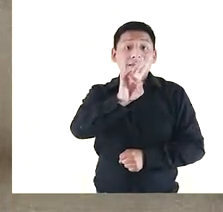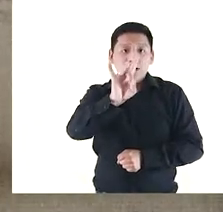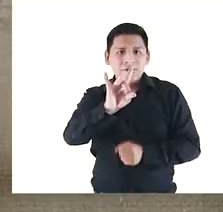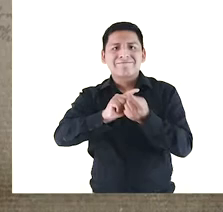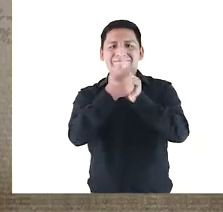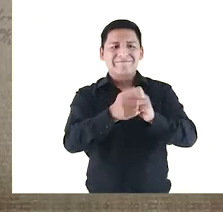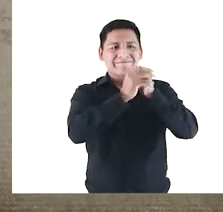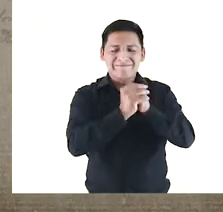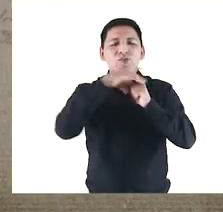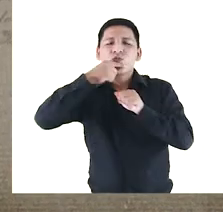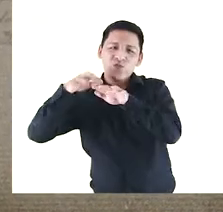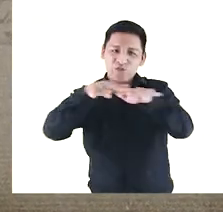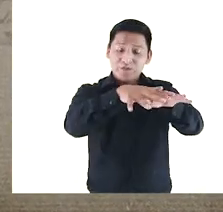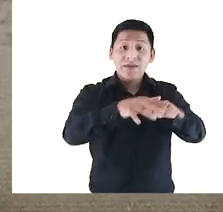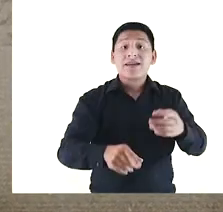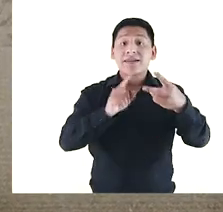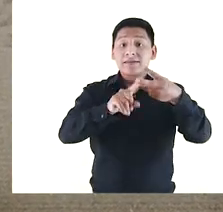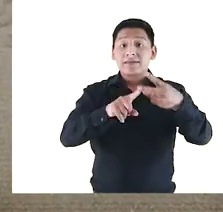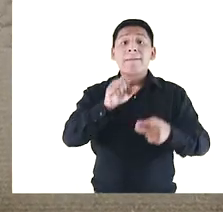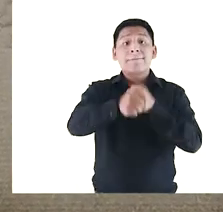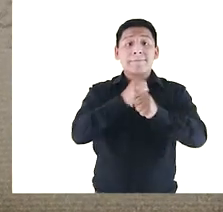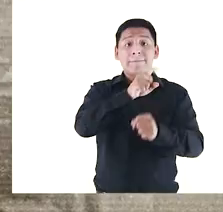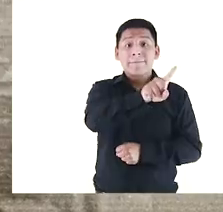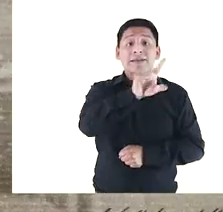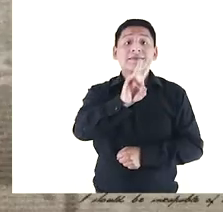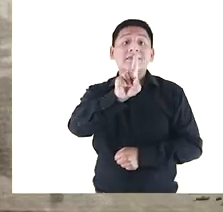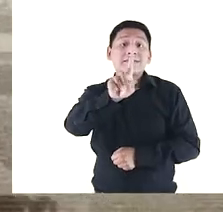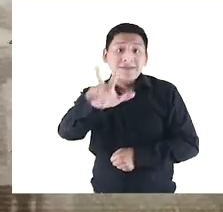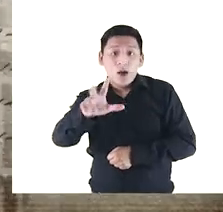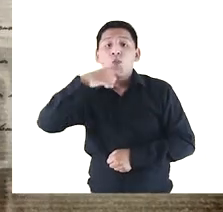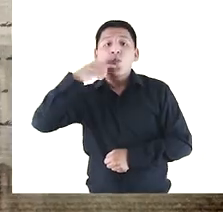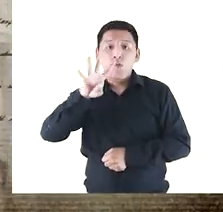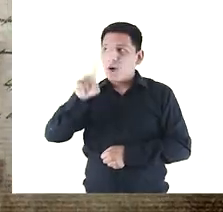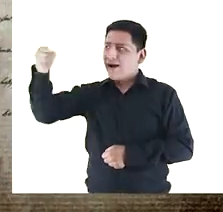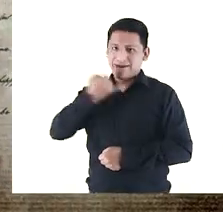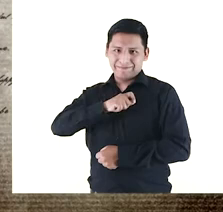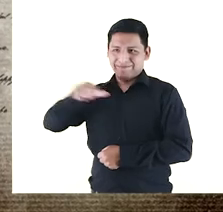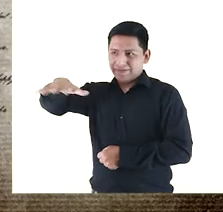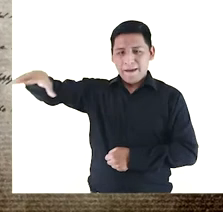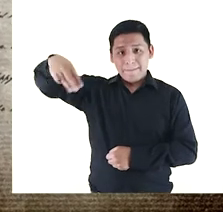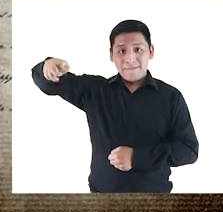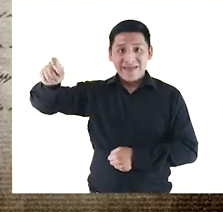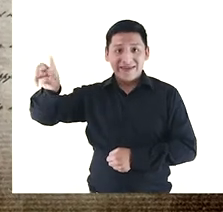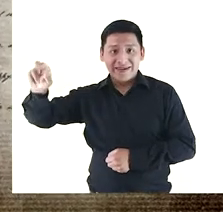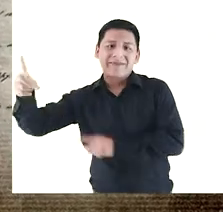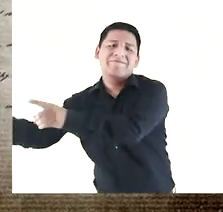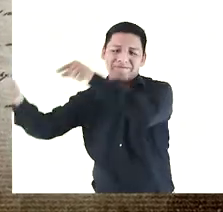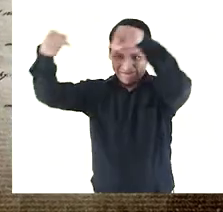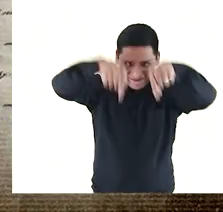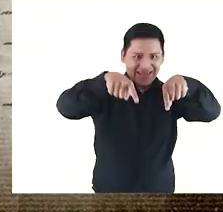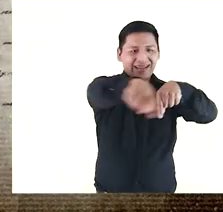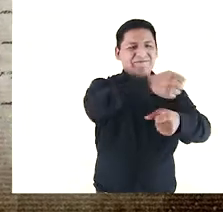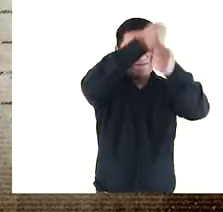1678 ya era un beaterio, y en 1713 llegaron a Lima cuatro monjas del Monasterio de Clarísimas